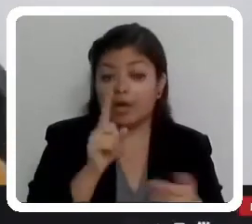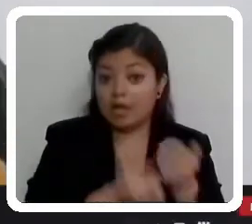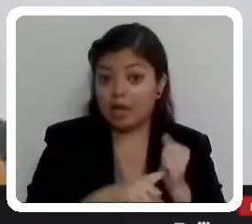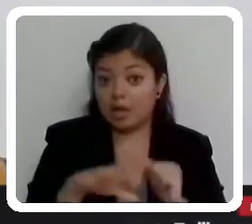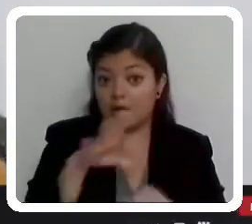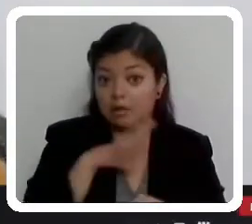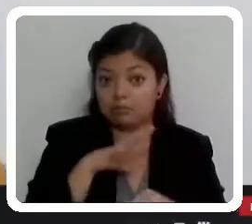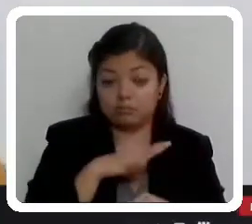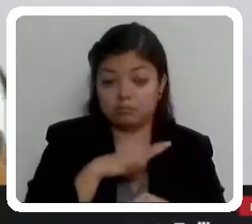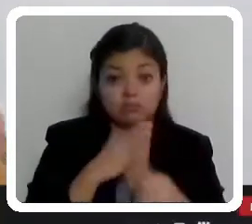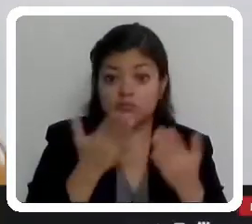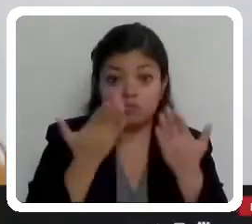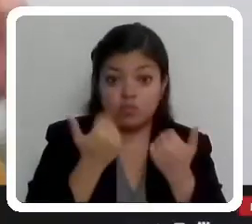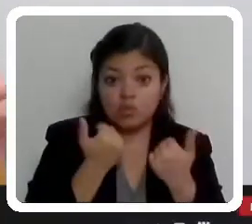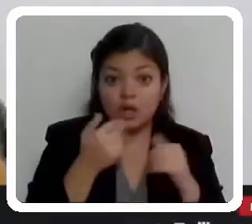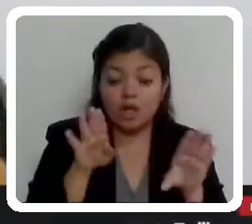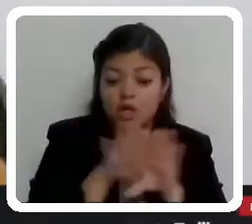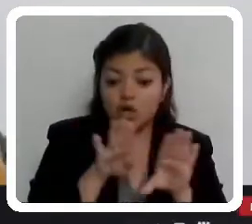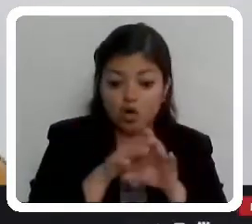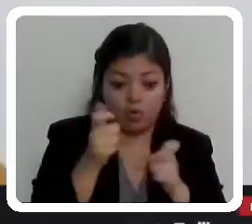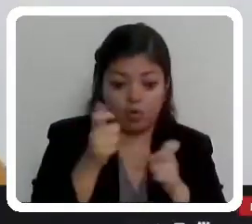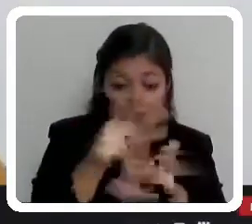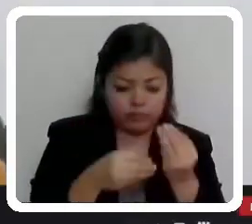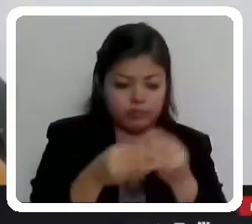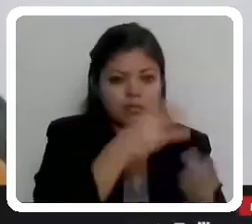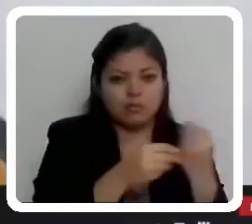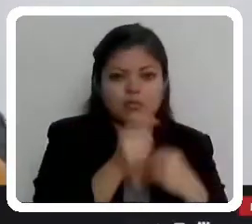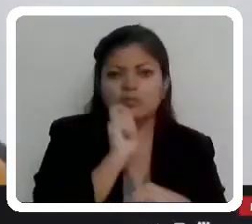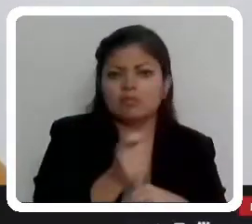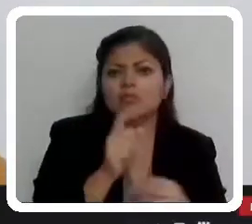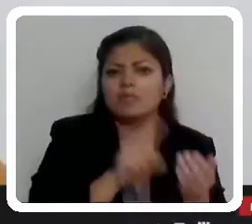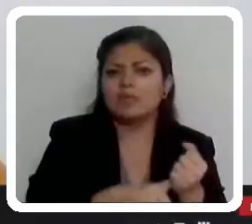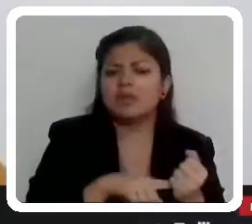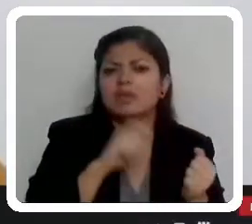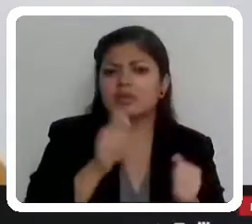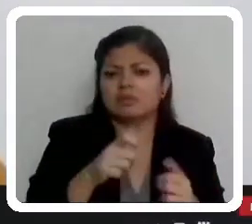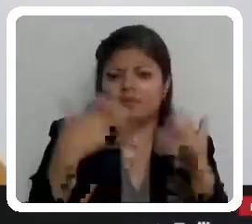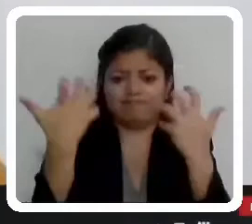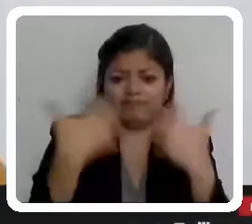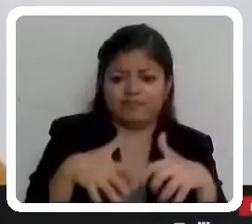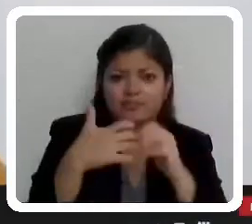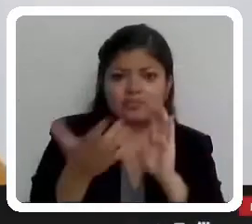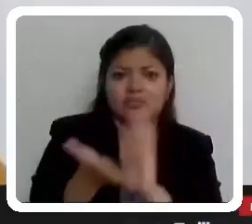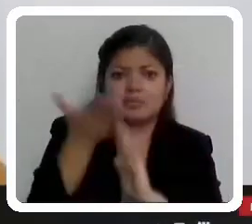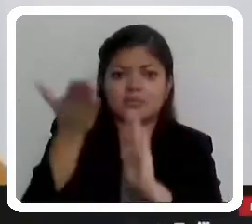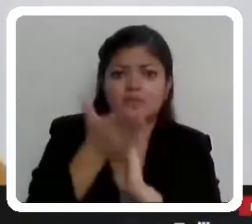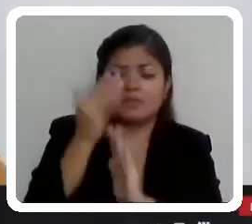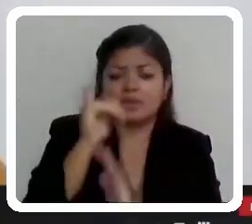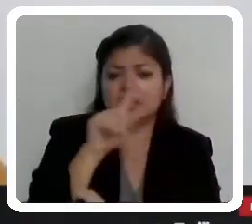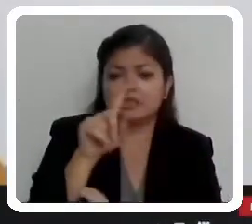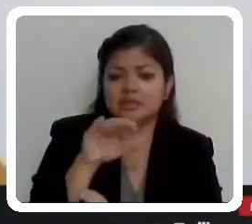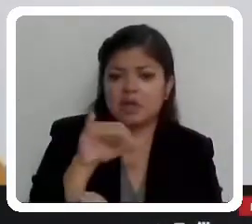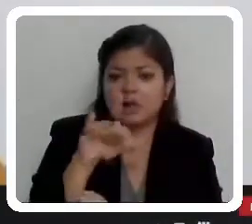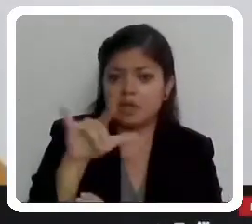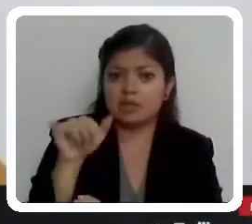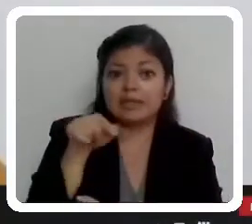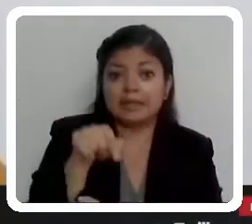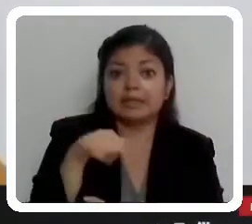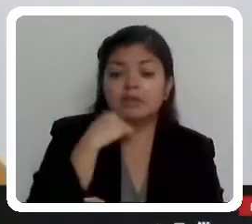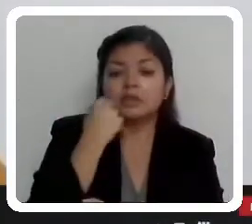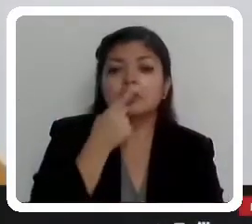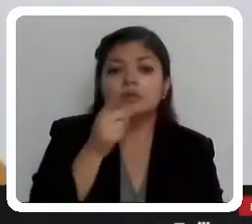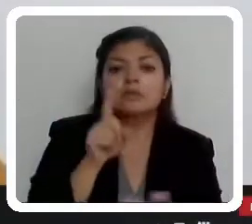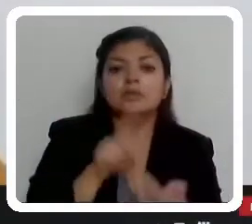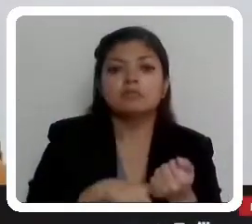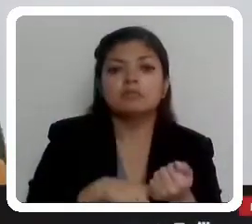y sin hacer un análisis de impacto financiero de lo que representa la zona industrial de Coautitlán Iscala y que dejaría de ser, estaríamos